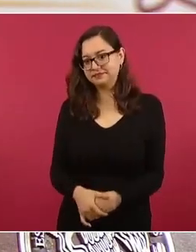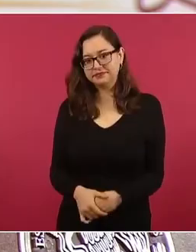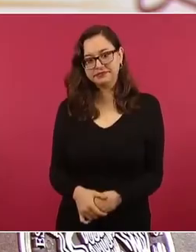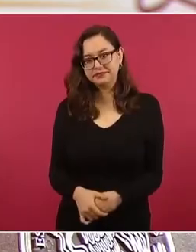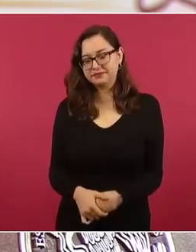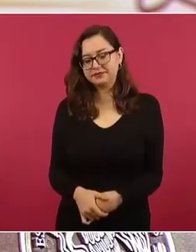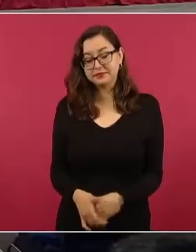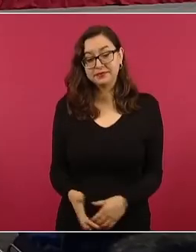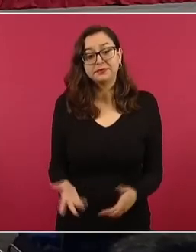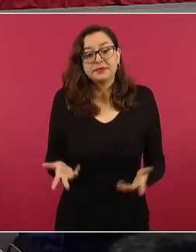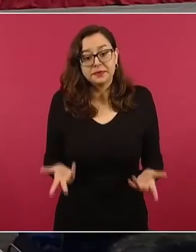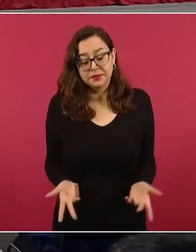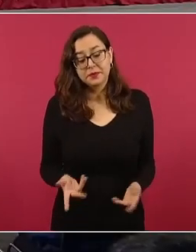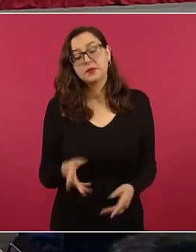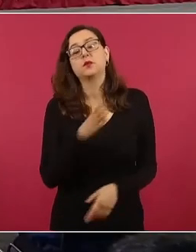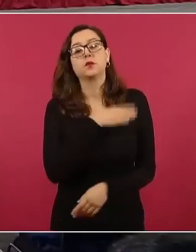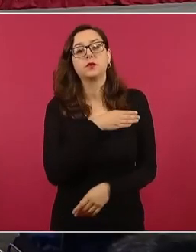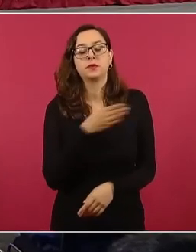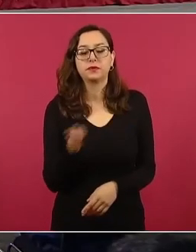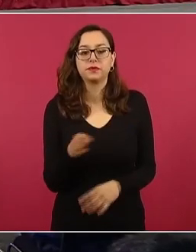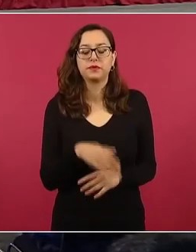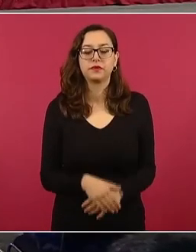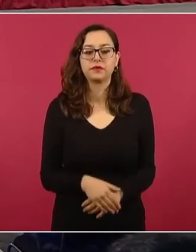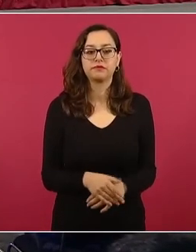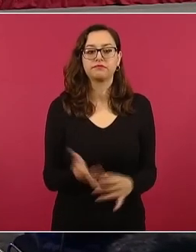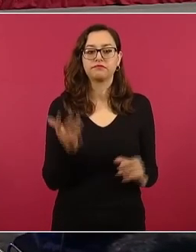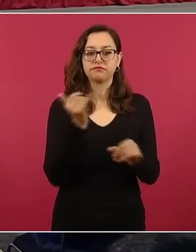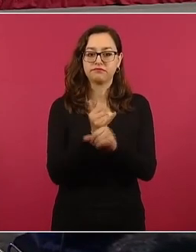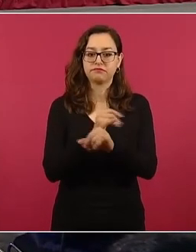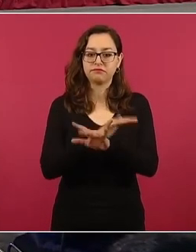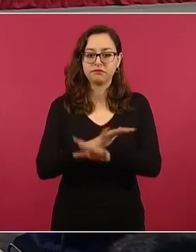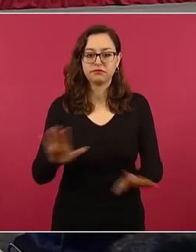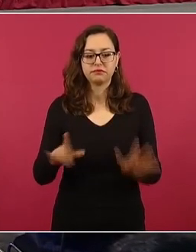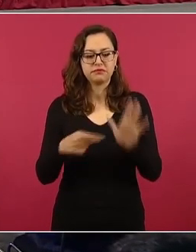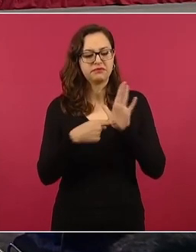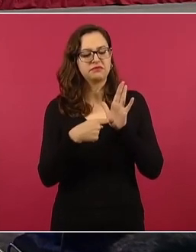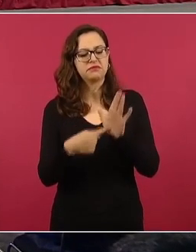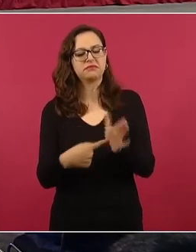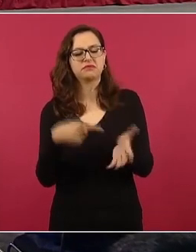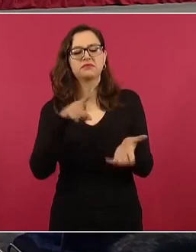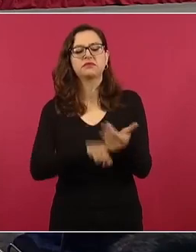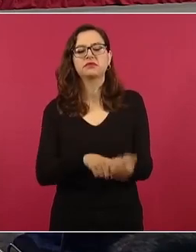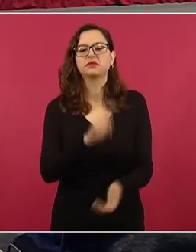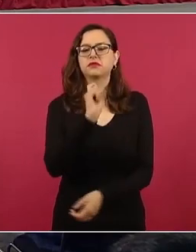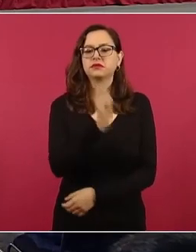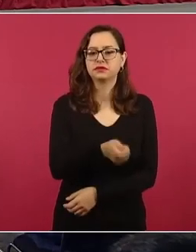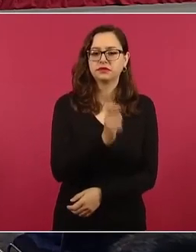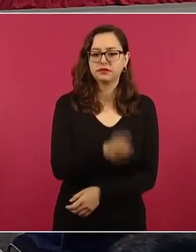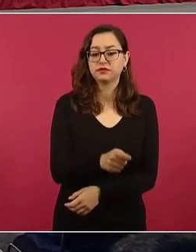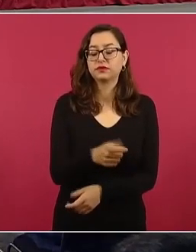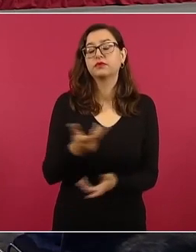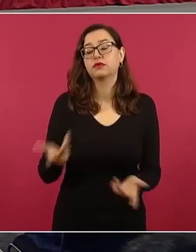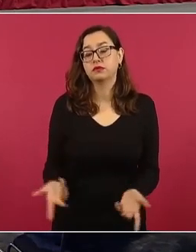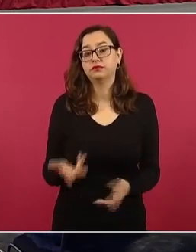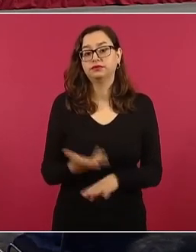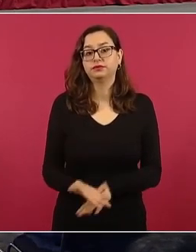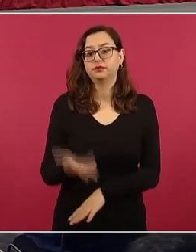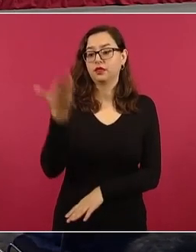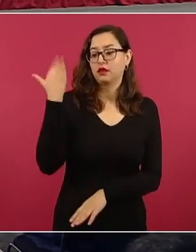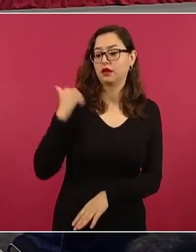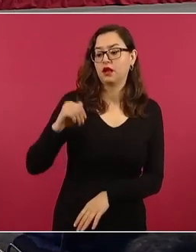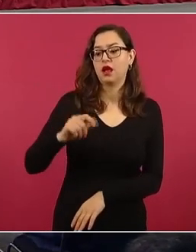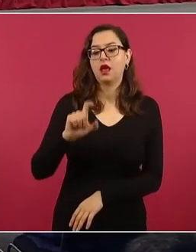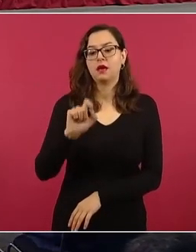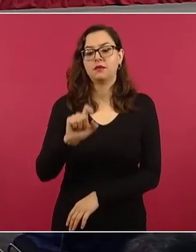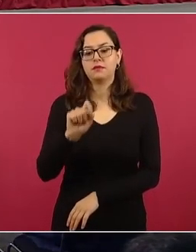presenta los resultados de la reconstrucción y análisis de los acontecimientos que se presentaron los días 26